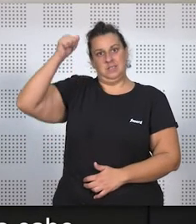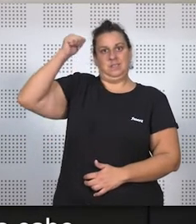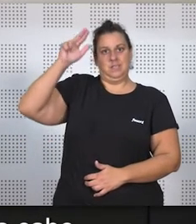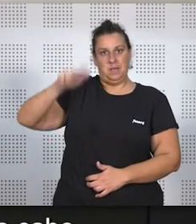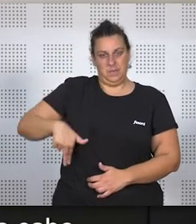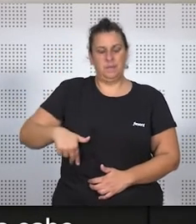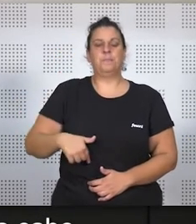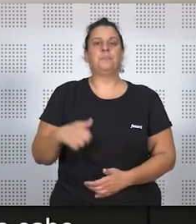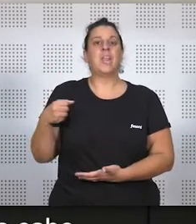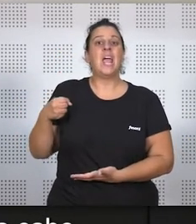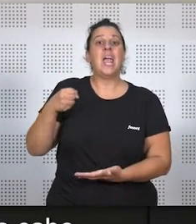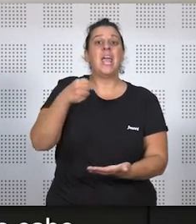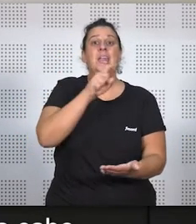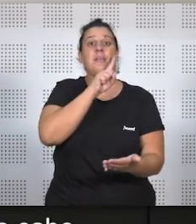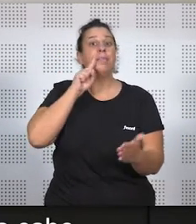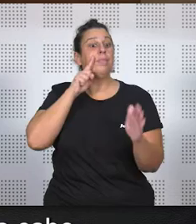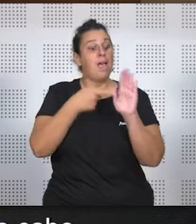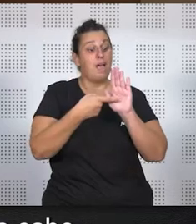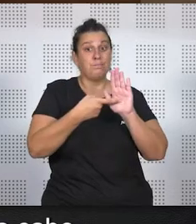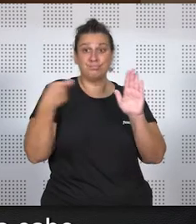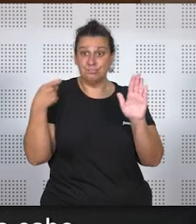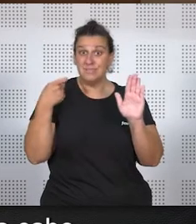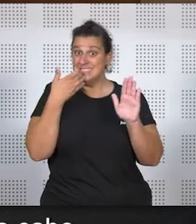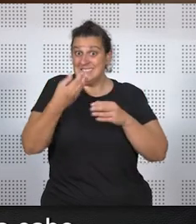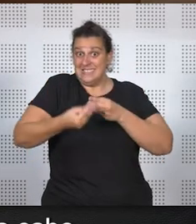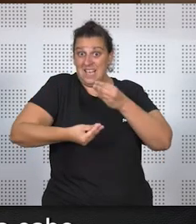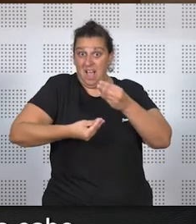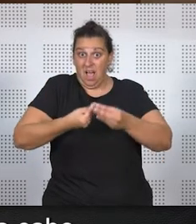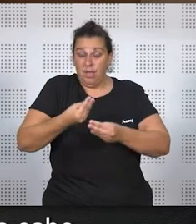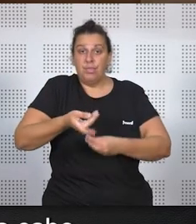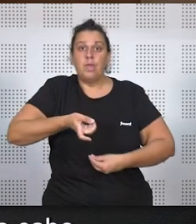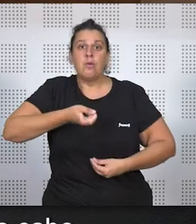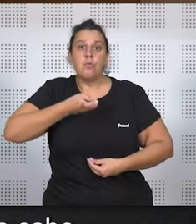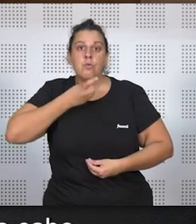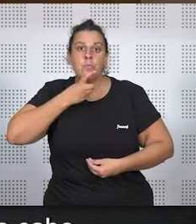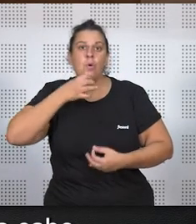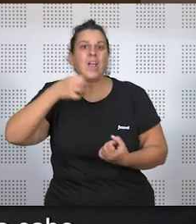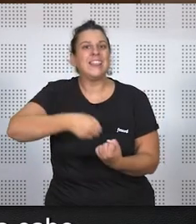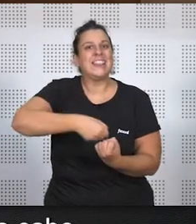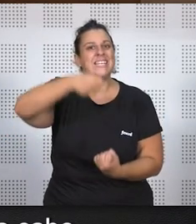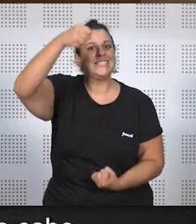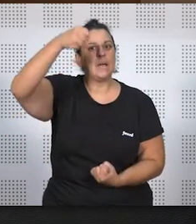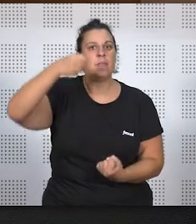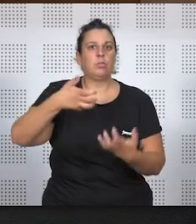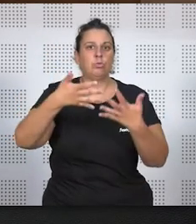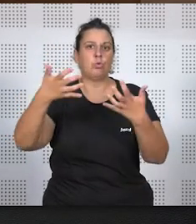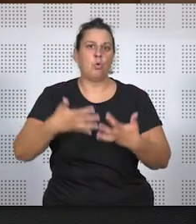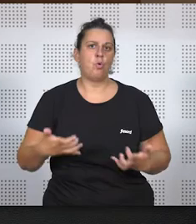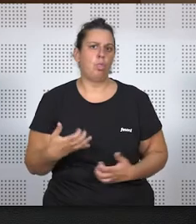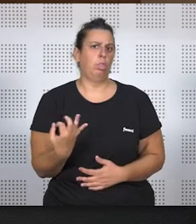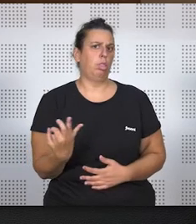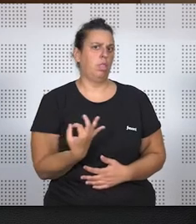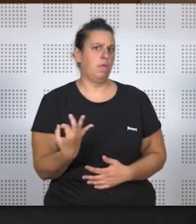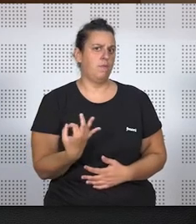La desheredación, en estos casos, cuando decida llevarse a cabo, tiene que hacerse necesariamente en testamento. Eso implica